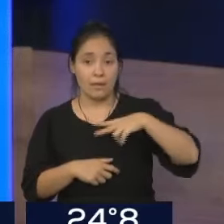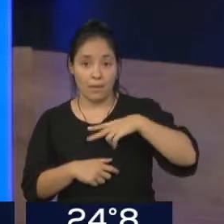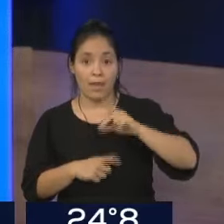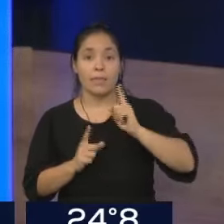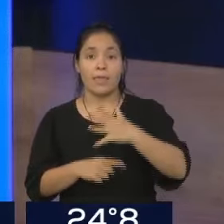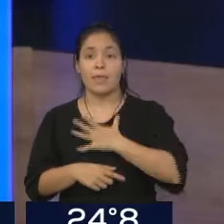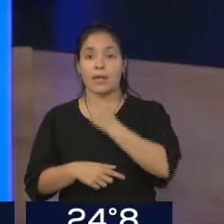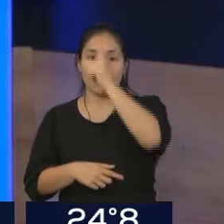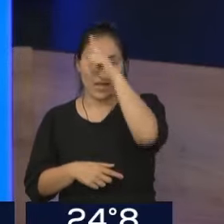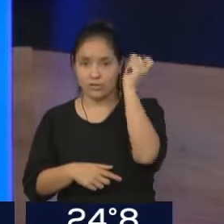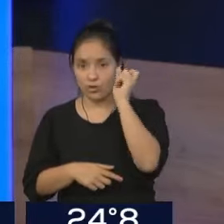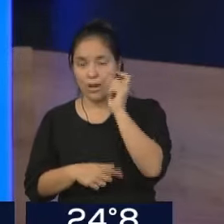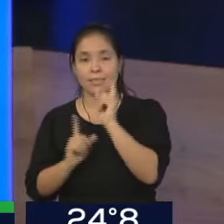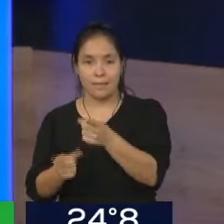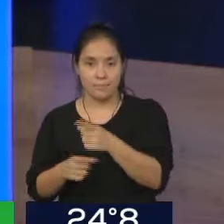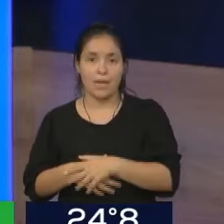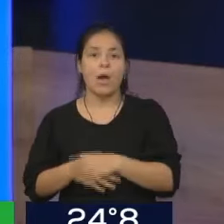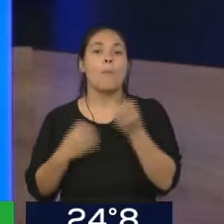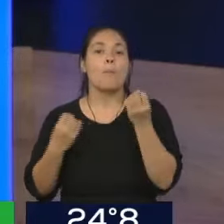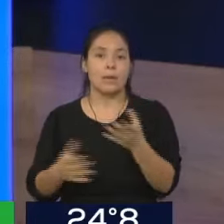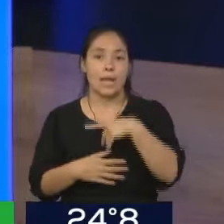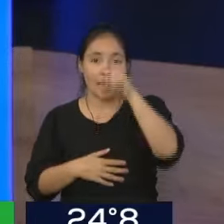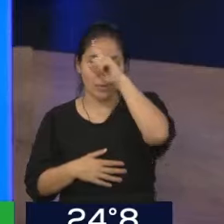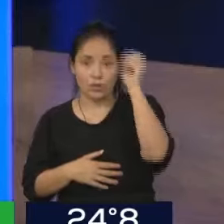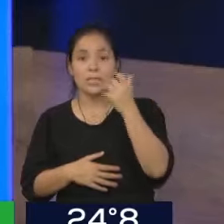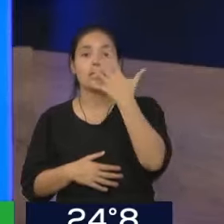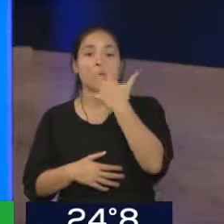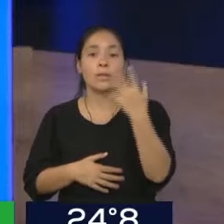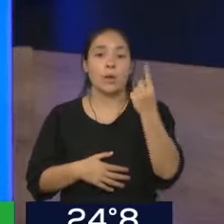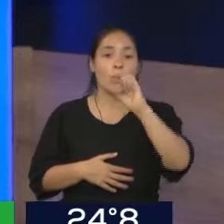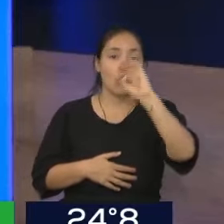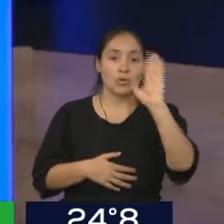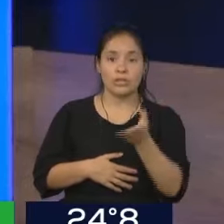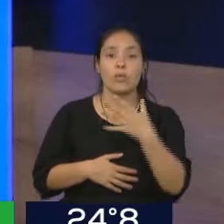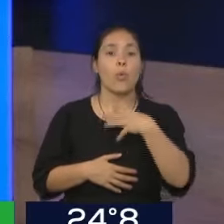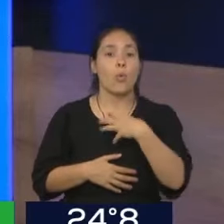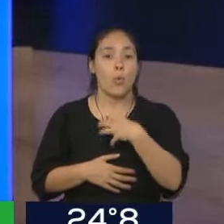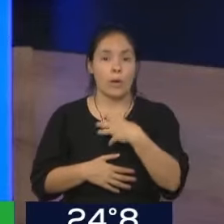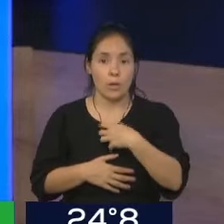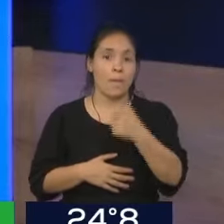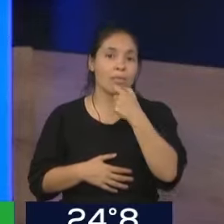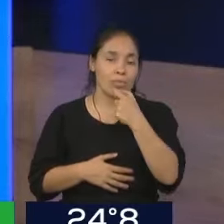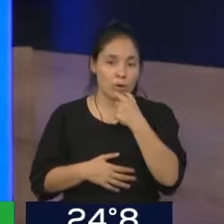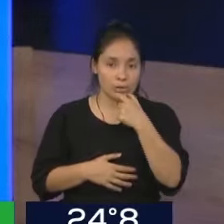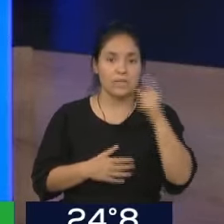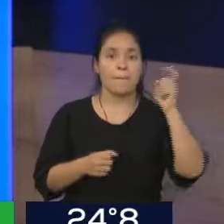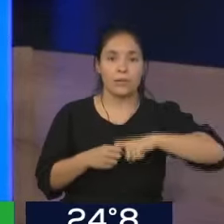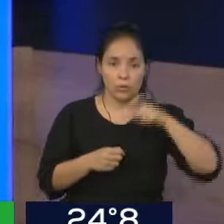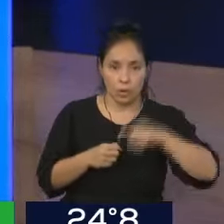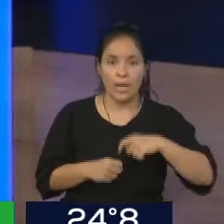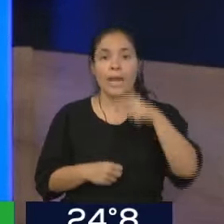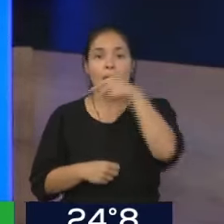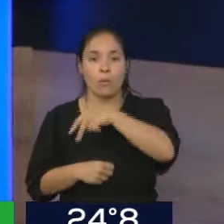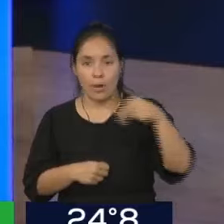del Estado Nacional, porque el Estado Nacional es dueño del 51% de IPF. Mendoza es una provincia petrolera, Neuquén es otra provincia petrolera.